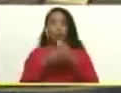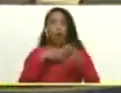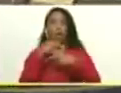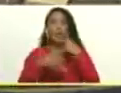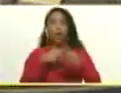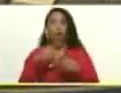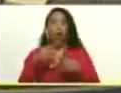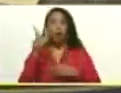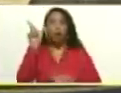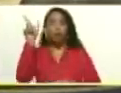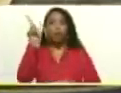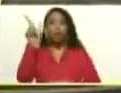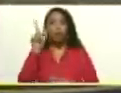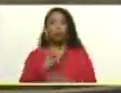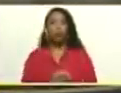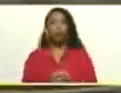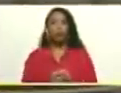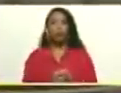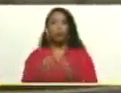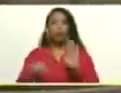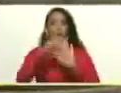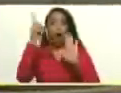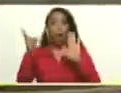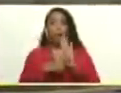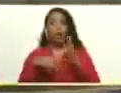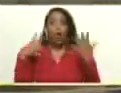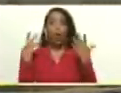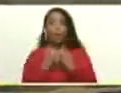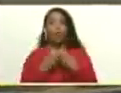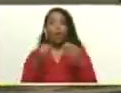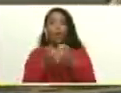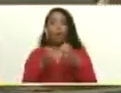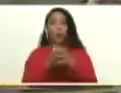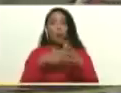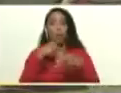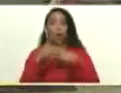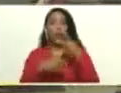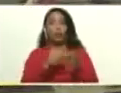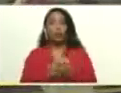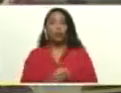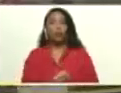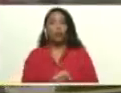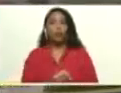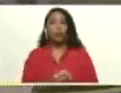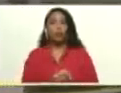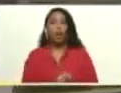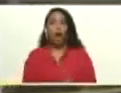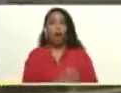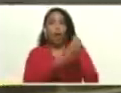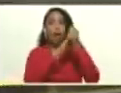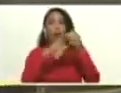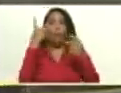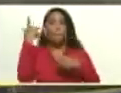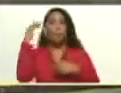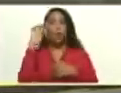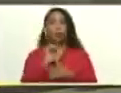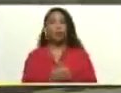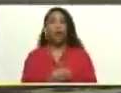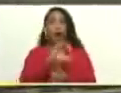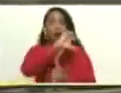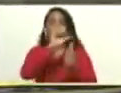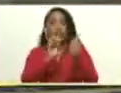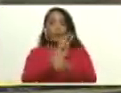Partido Socialista Unido de Venezuela en pleno. Compañeros del Buró Político. Encabezado por el